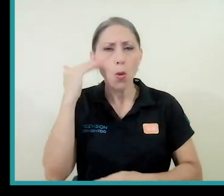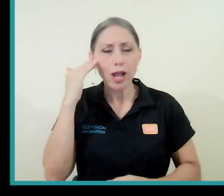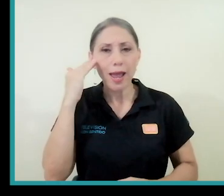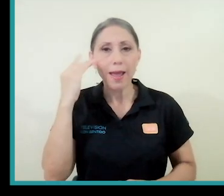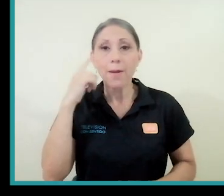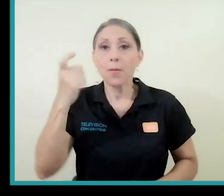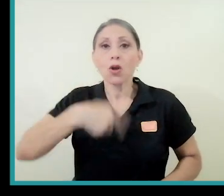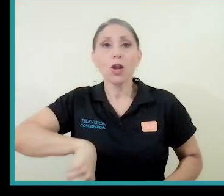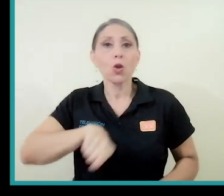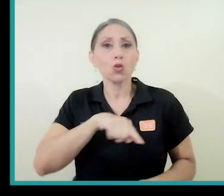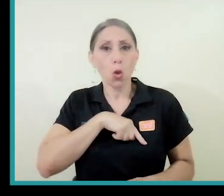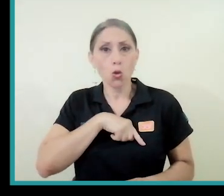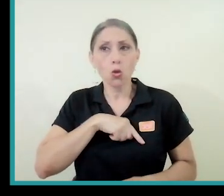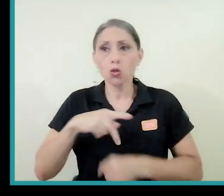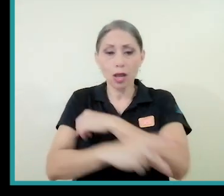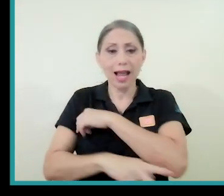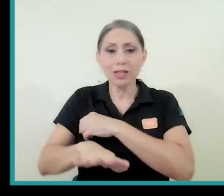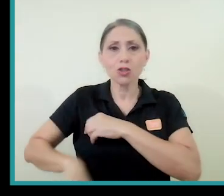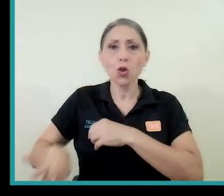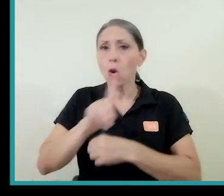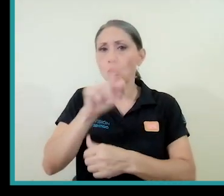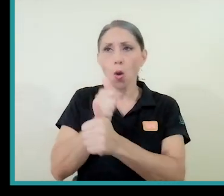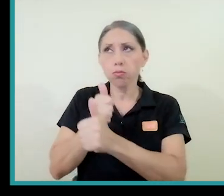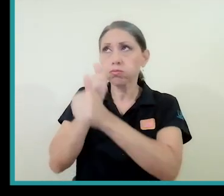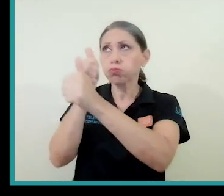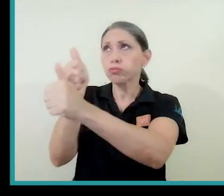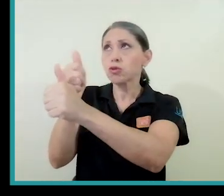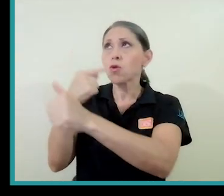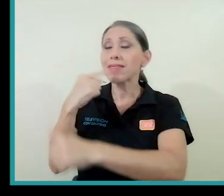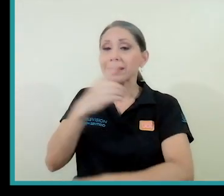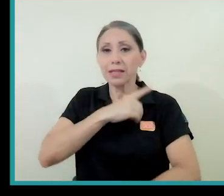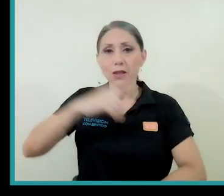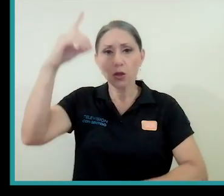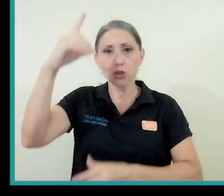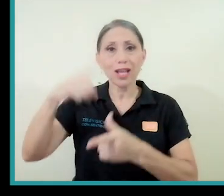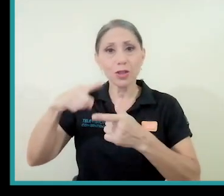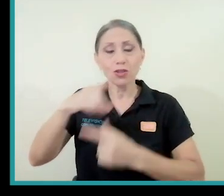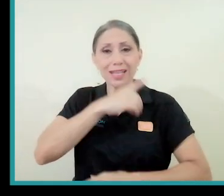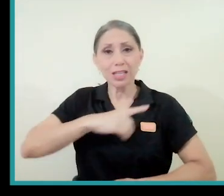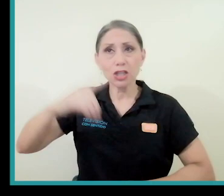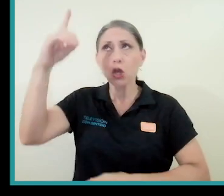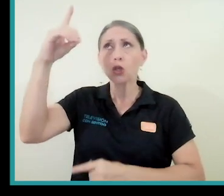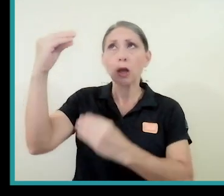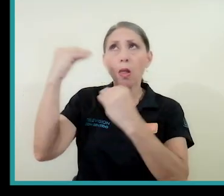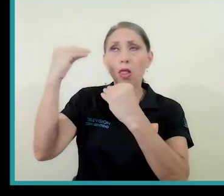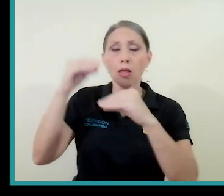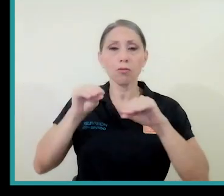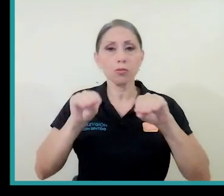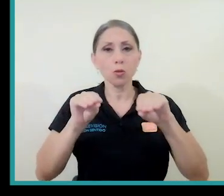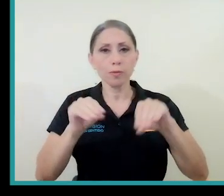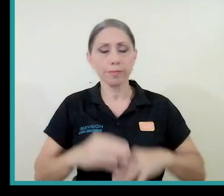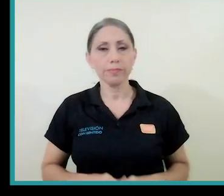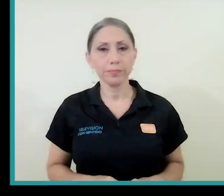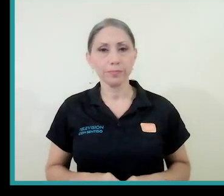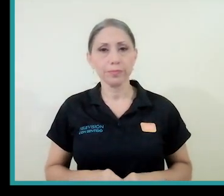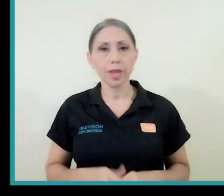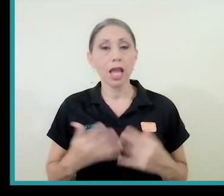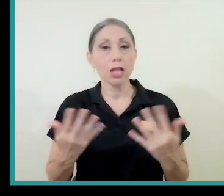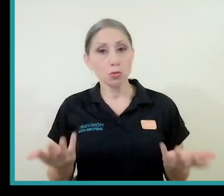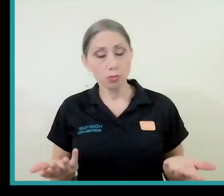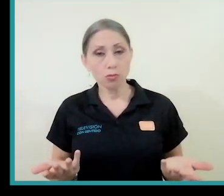qué? Porque no estamos siguiendo como nación los designios de Dios, entonces Dios va a ocupar a leccionarnos.